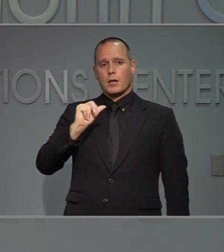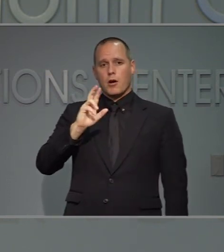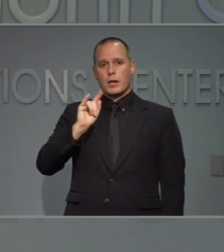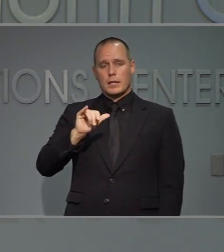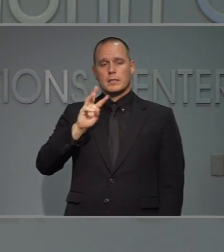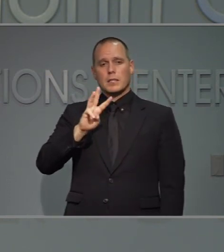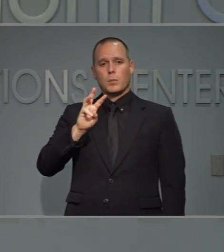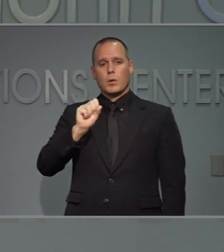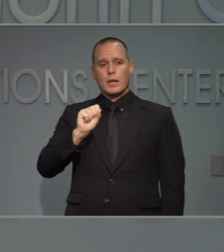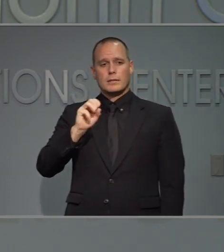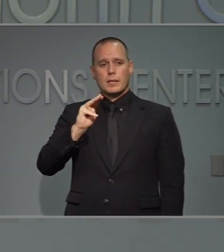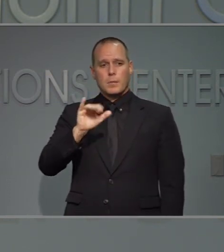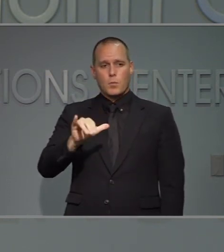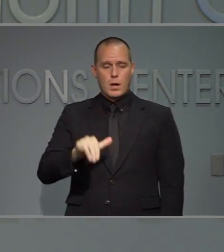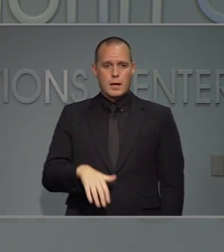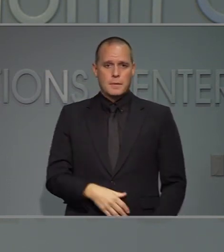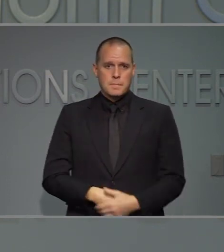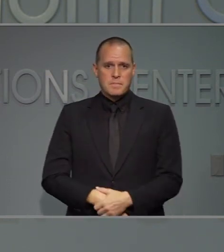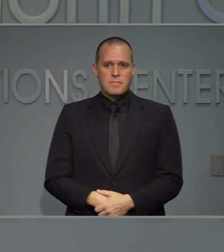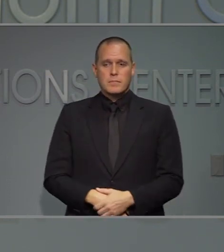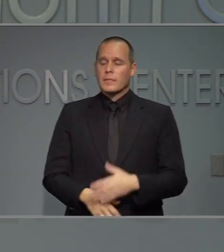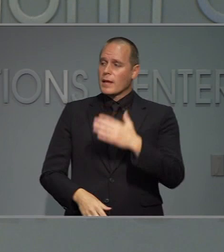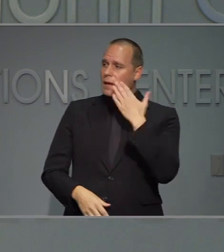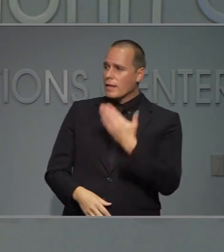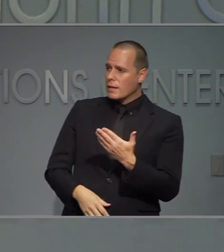Alma McCarty WFM Y.